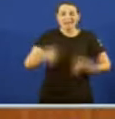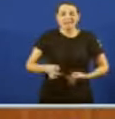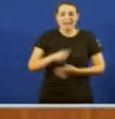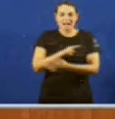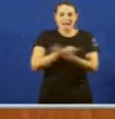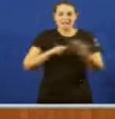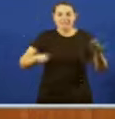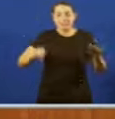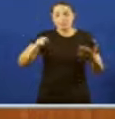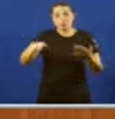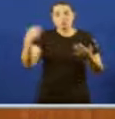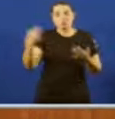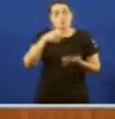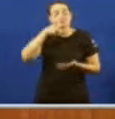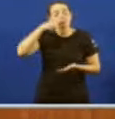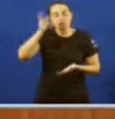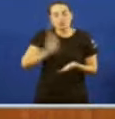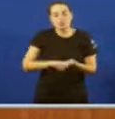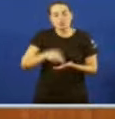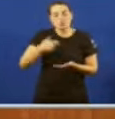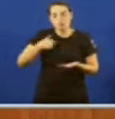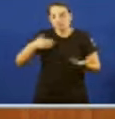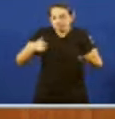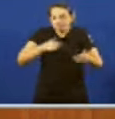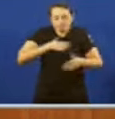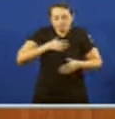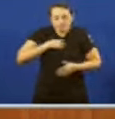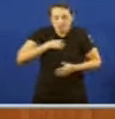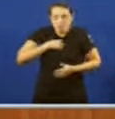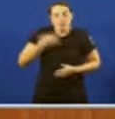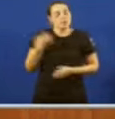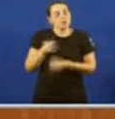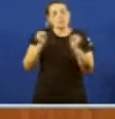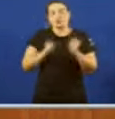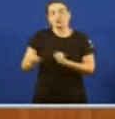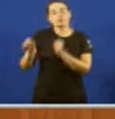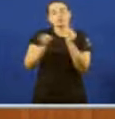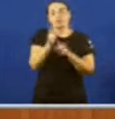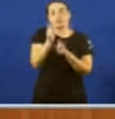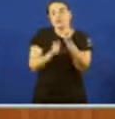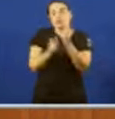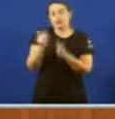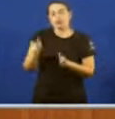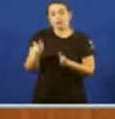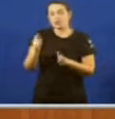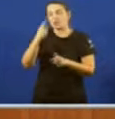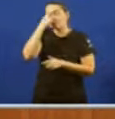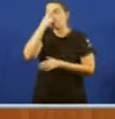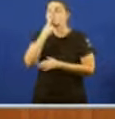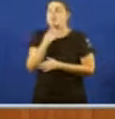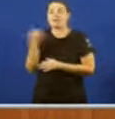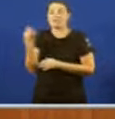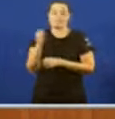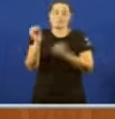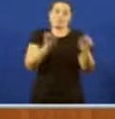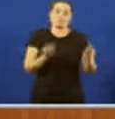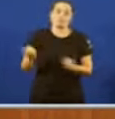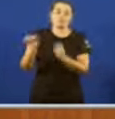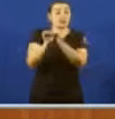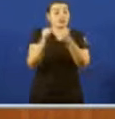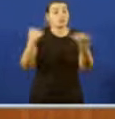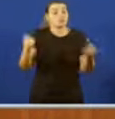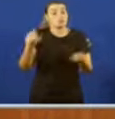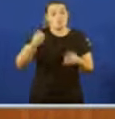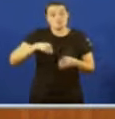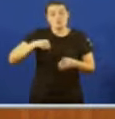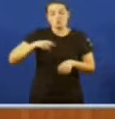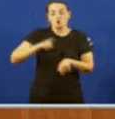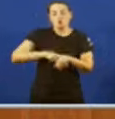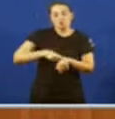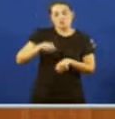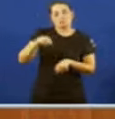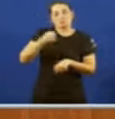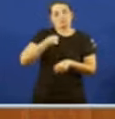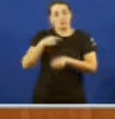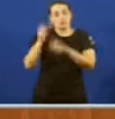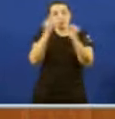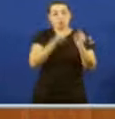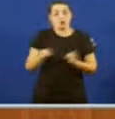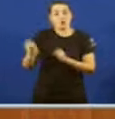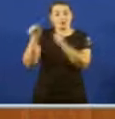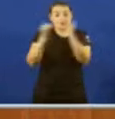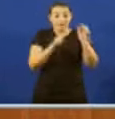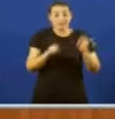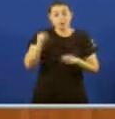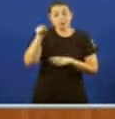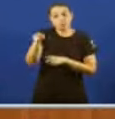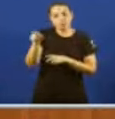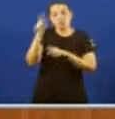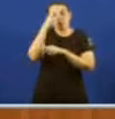súa incompetencia Para salvar a súa imaxe Puxo en perigo A moita xente E agravou a angustia Dunha poboación Que non tiña maneira De informarse Nas cannes de